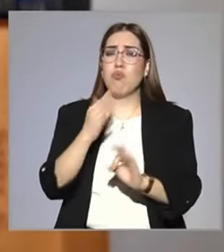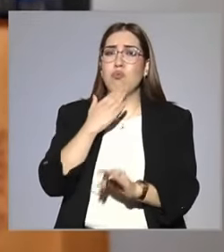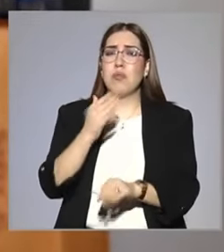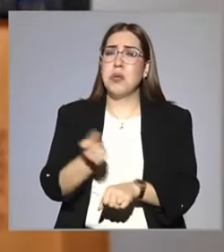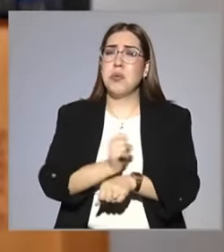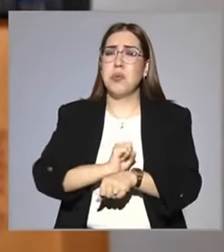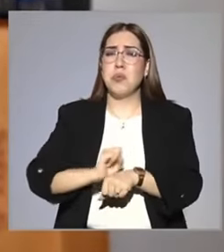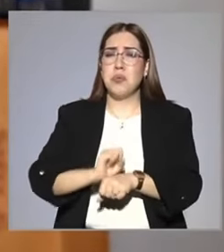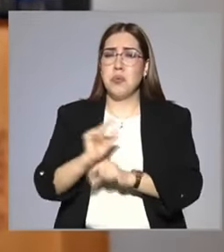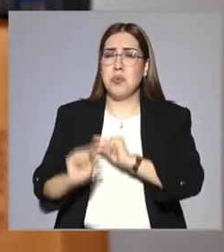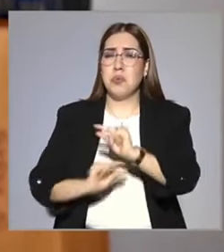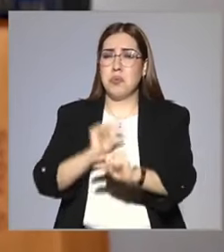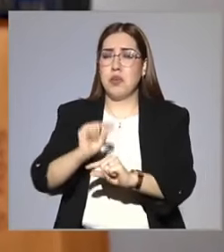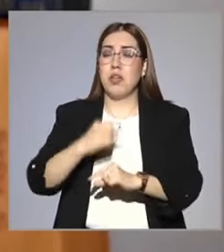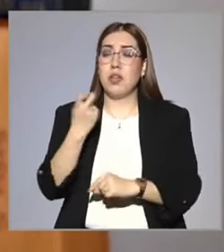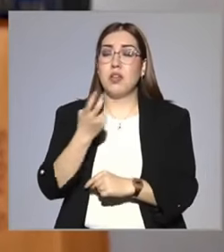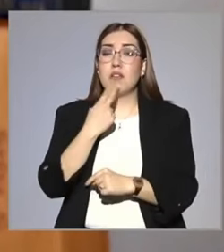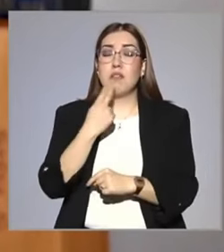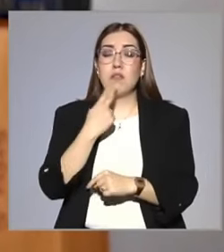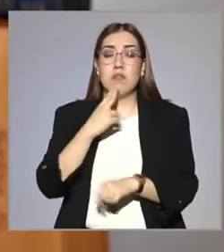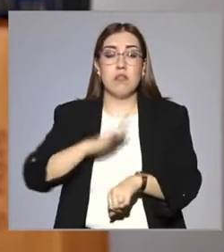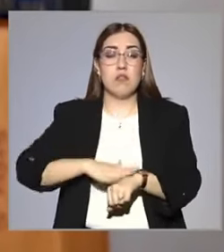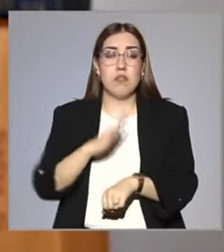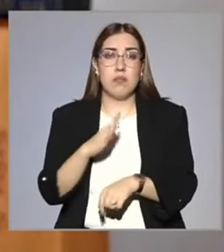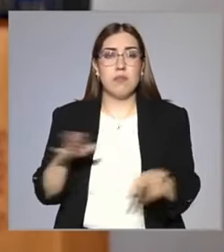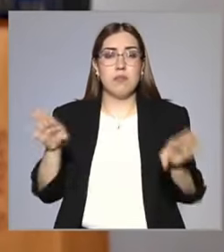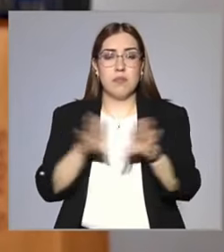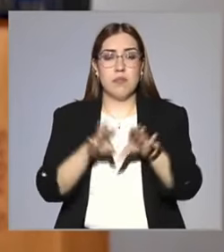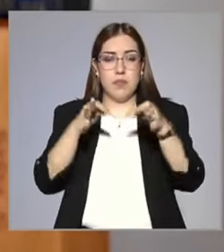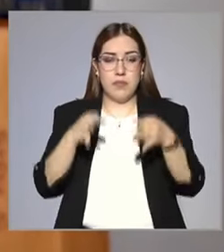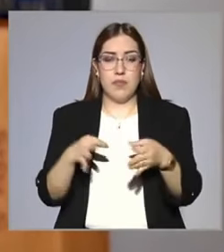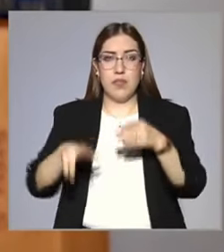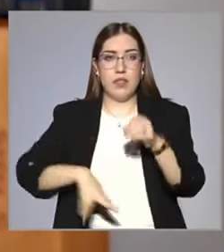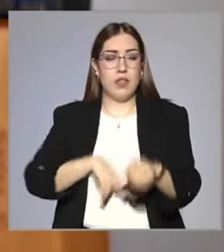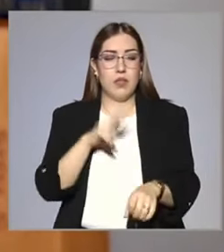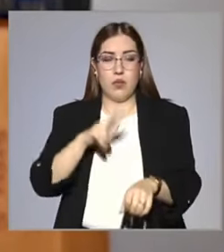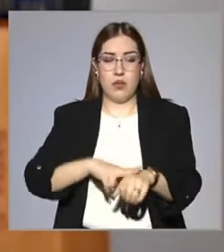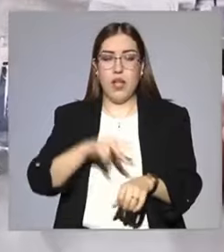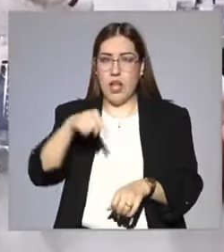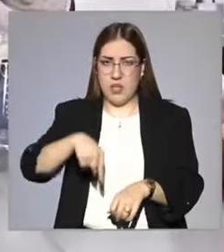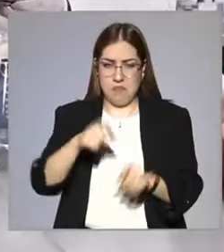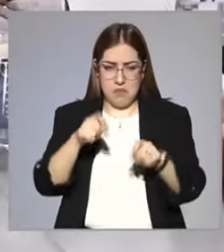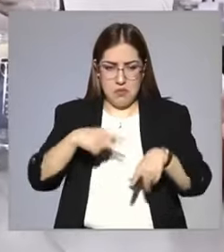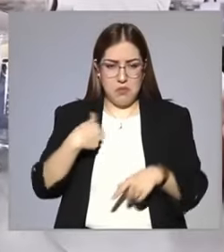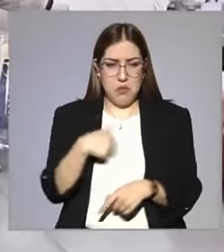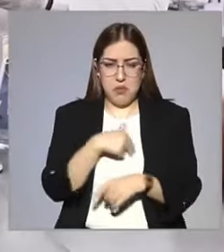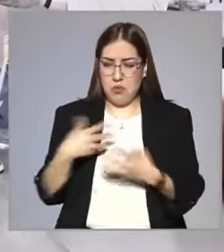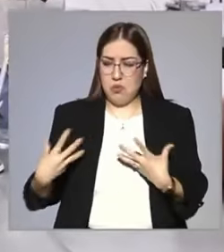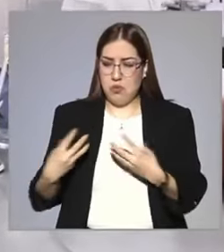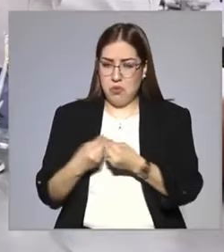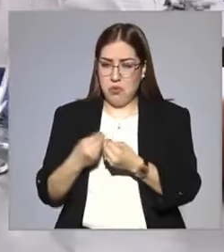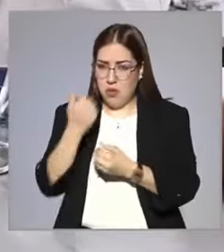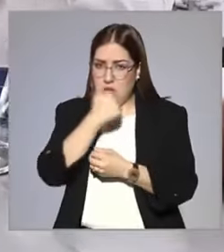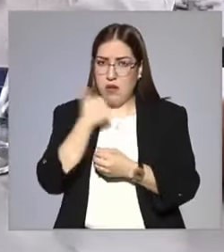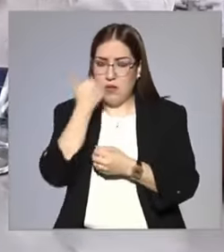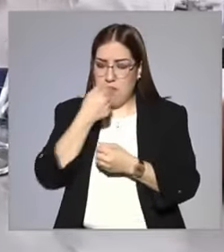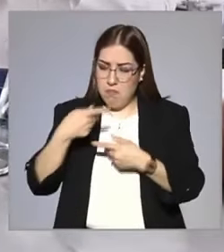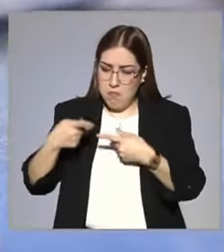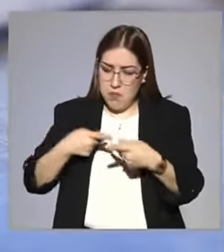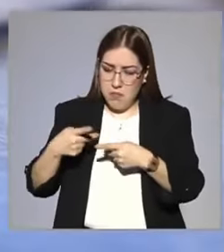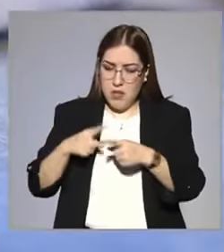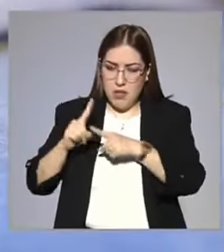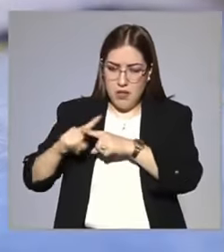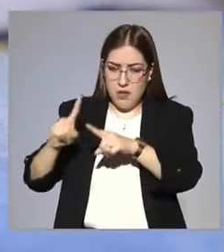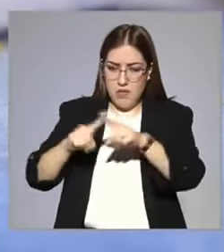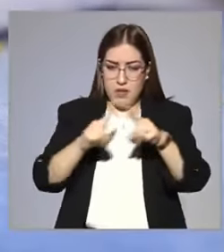cantidades y sobre todo los utilizamos bajo un origen natural. Aquí mismo nosotros con nuestros alumnos preparamos diferentes sustancias